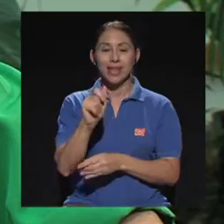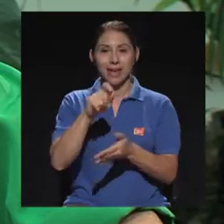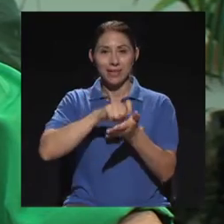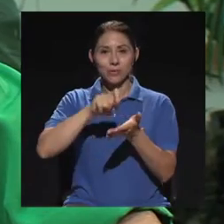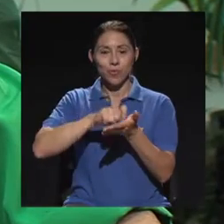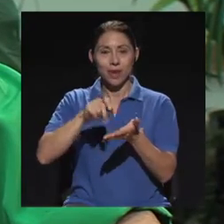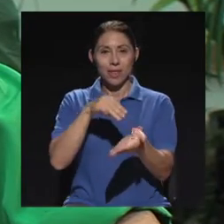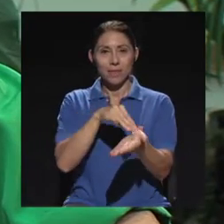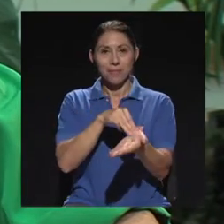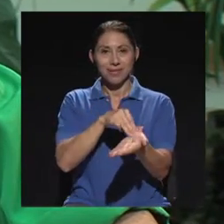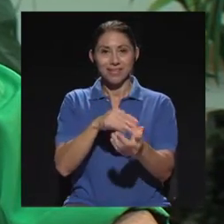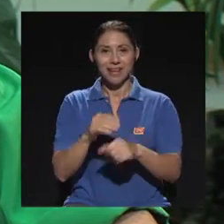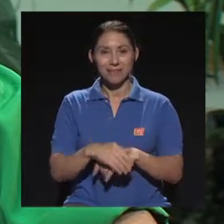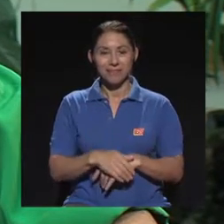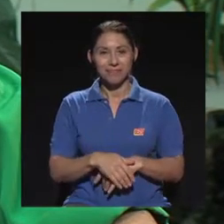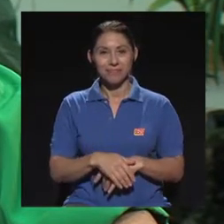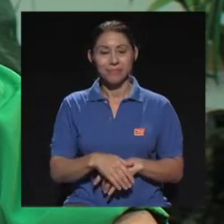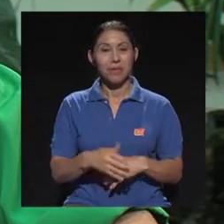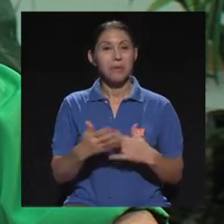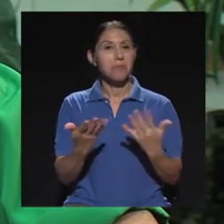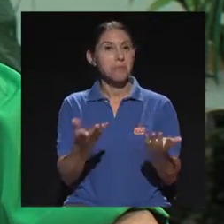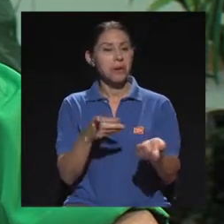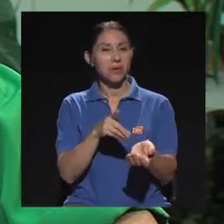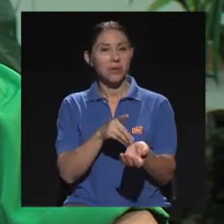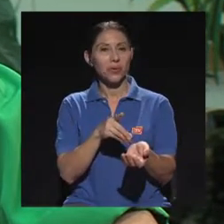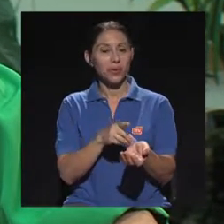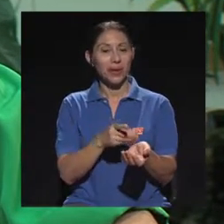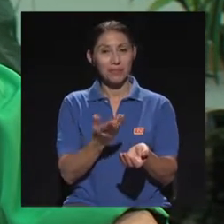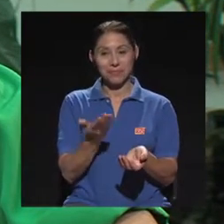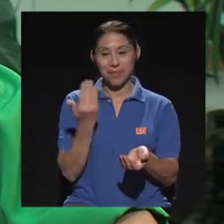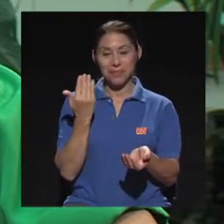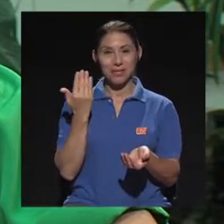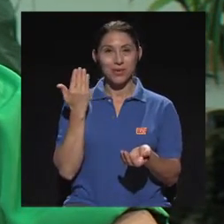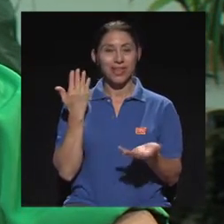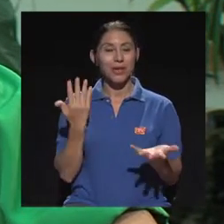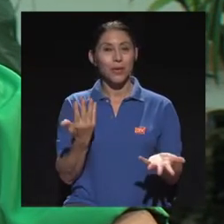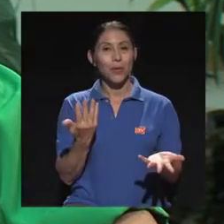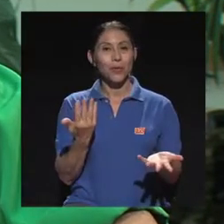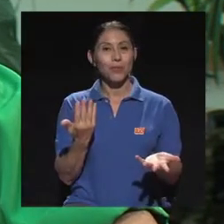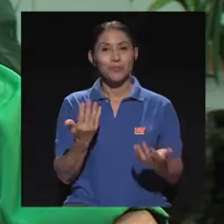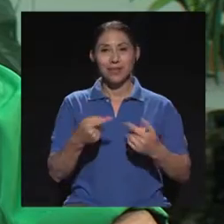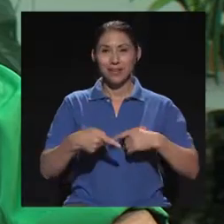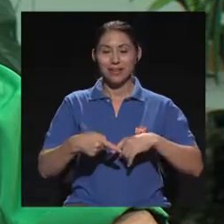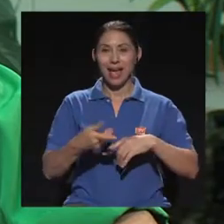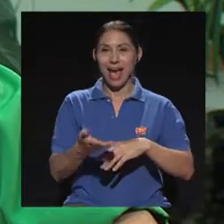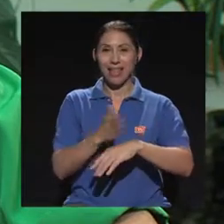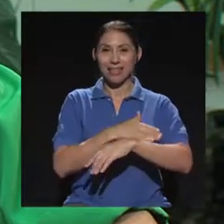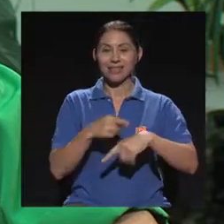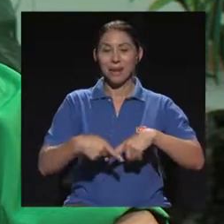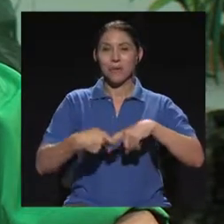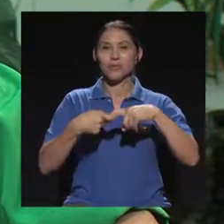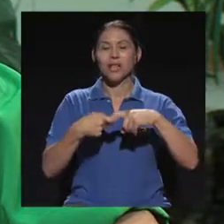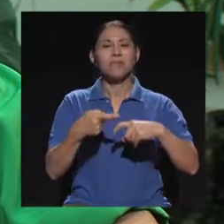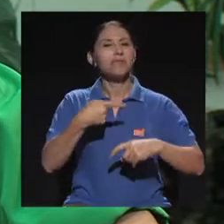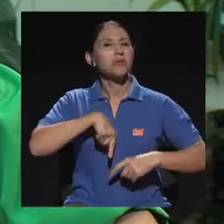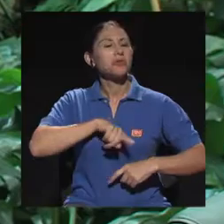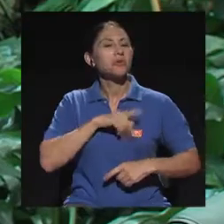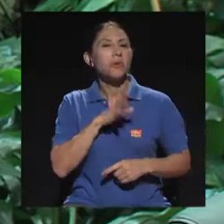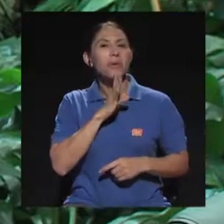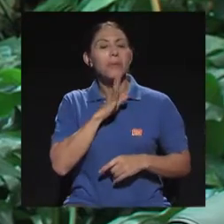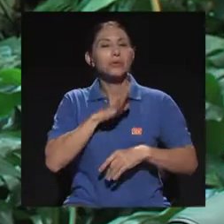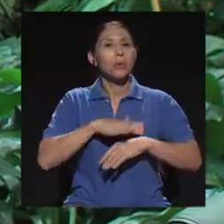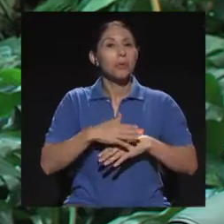Y, bueno, doctora, en el espacio anterior, sí, entre la pausa conversábamos, si existe alguna